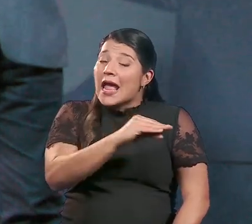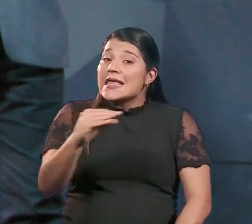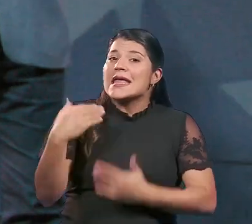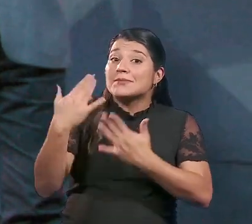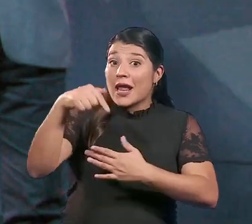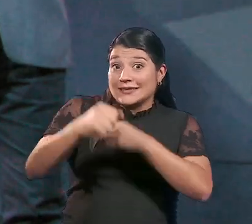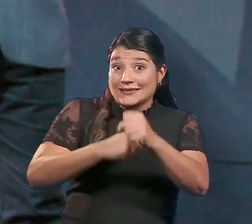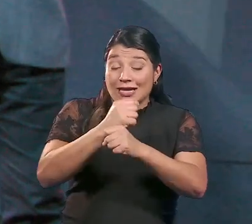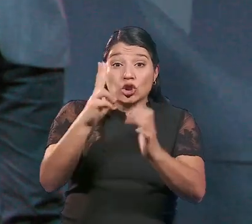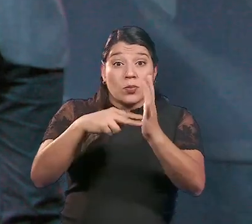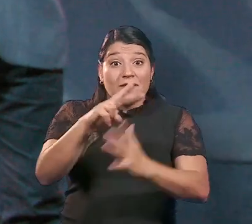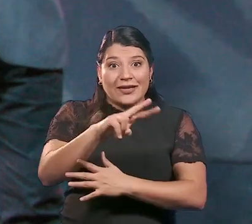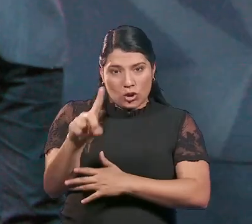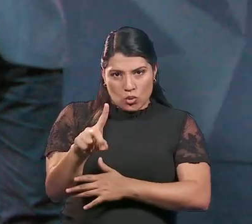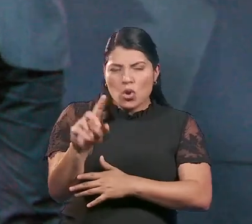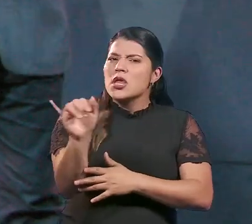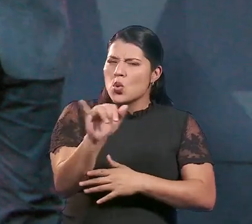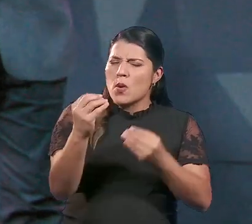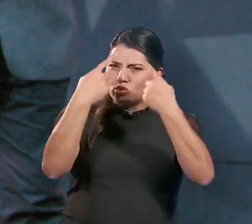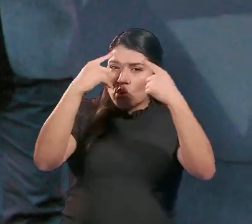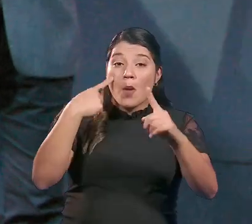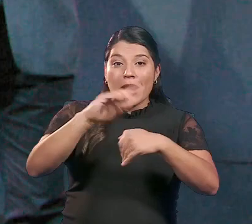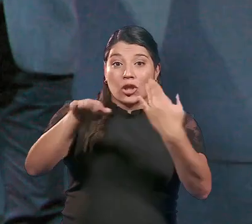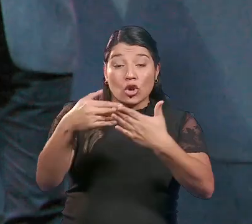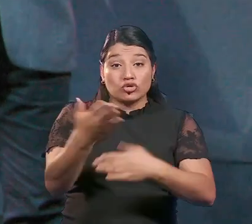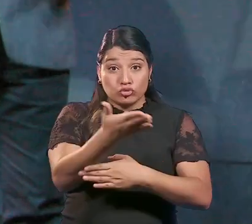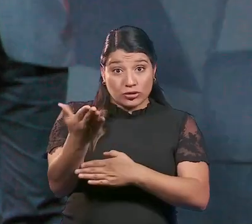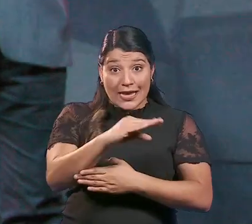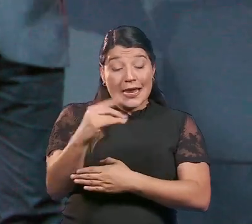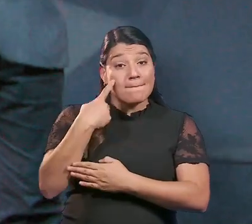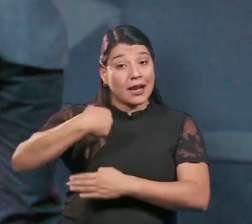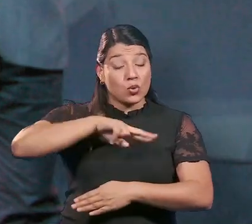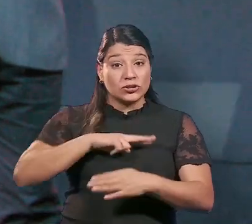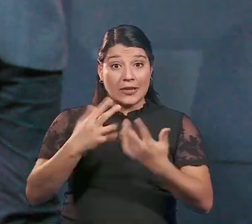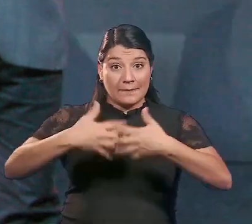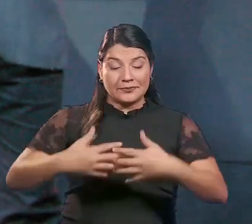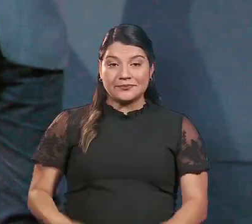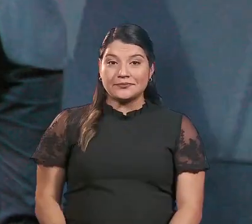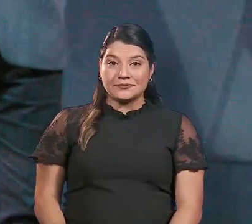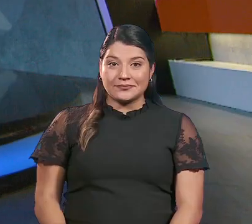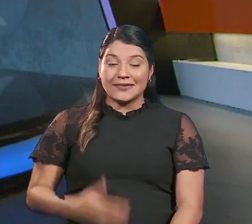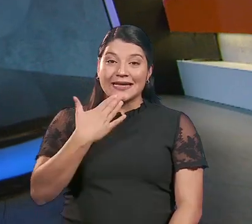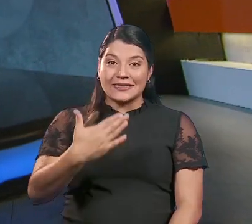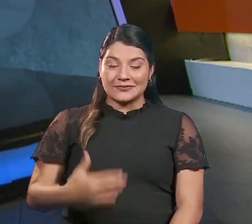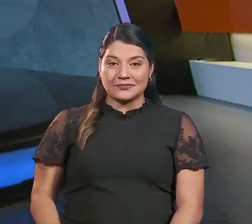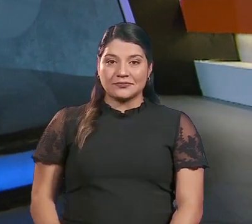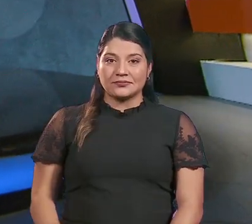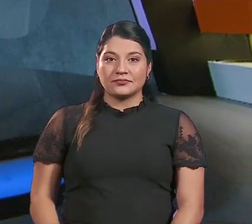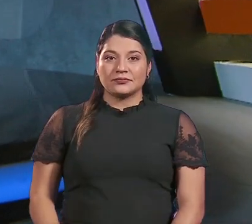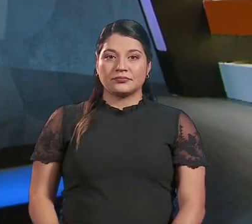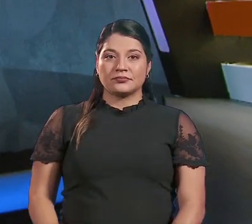y esperamos que este año 2021 sea de gran éxito para todos ustedes y para nuestro conglomerado. Gracias.